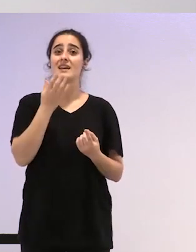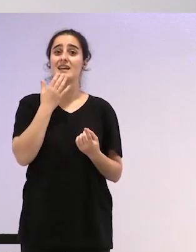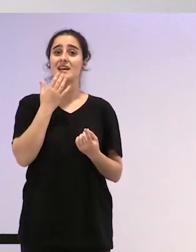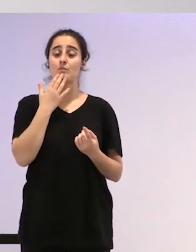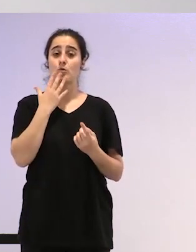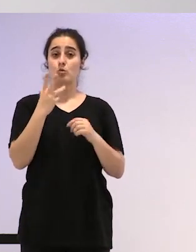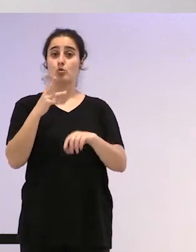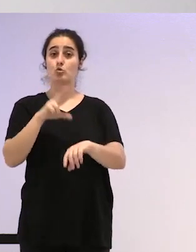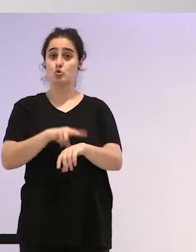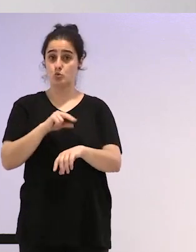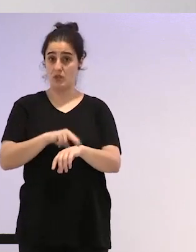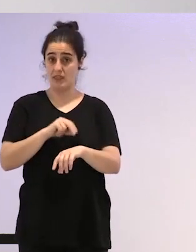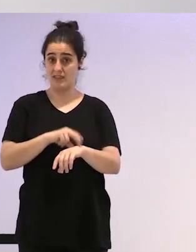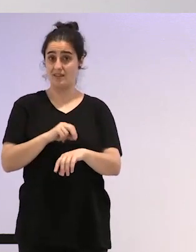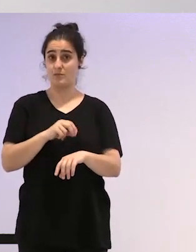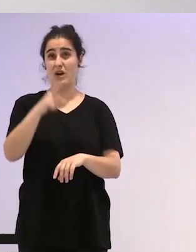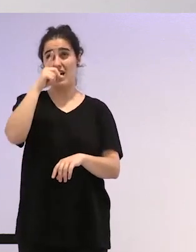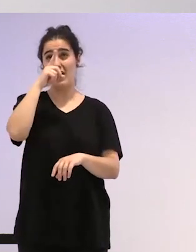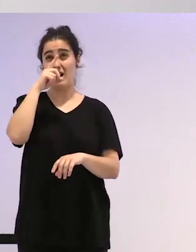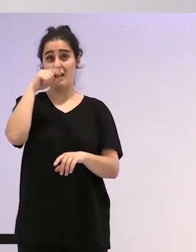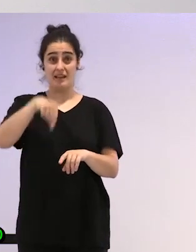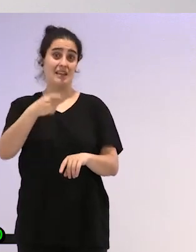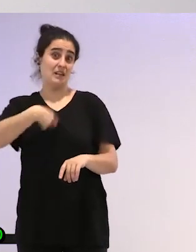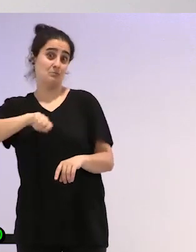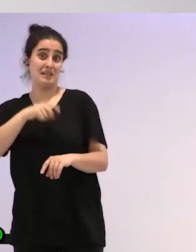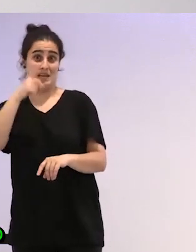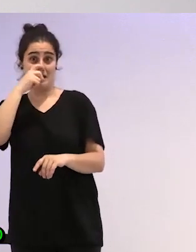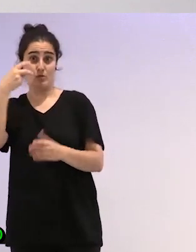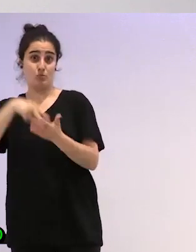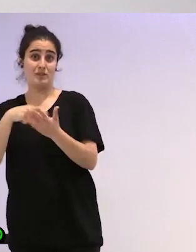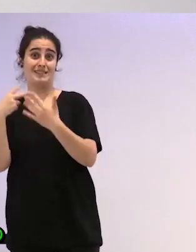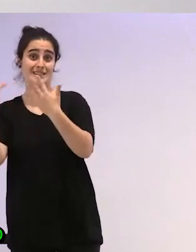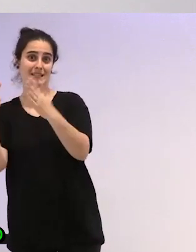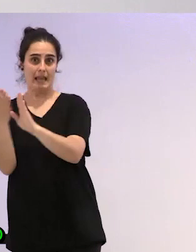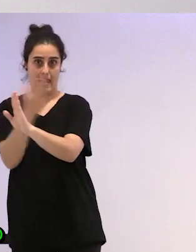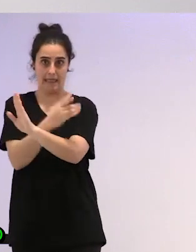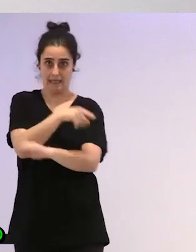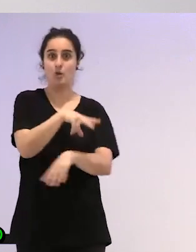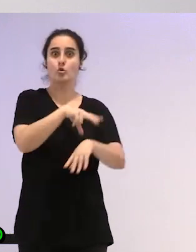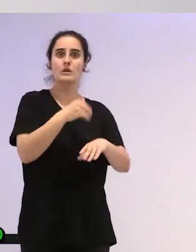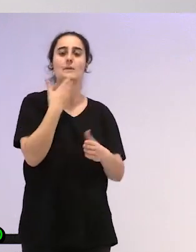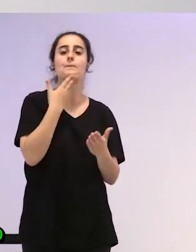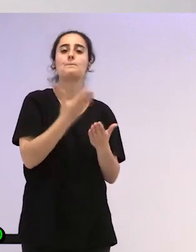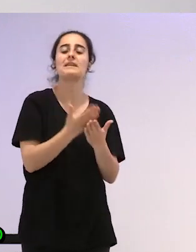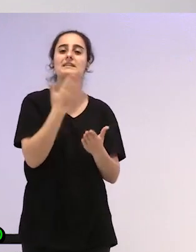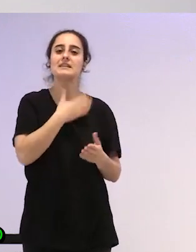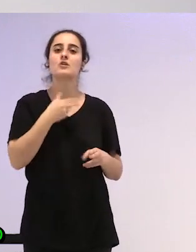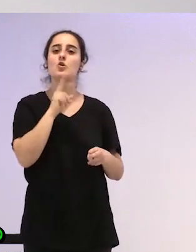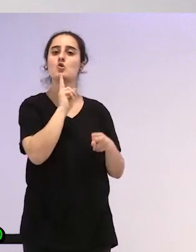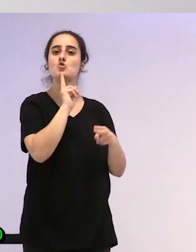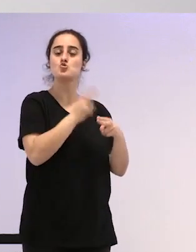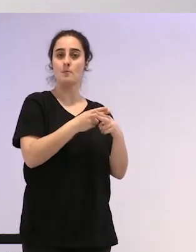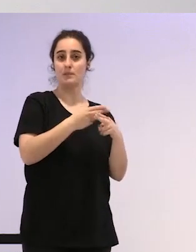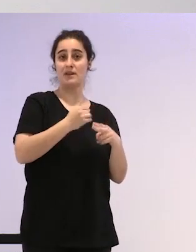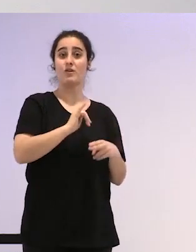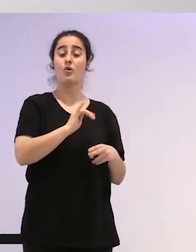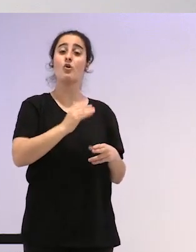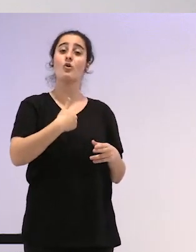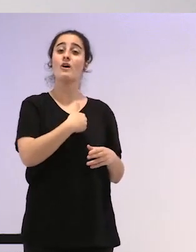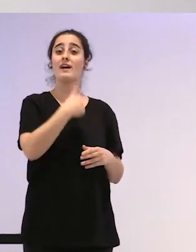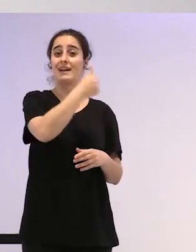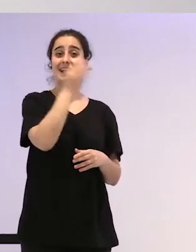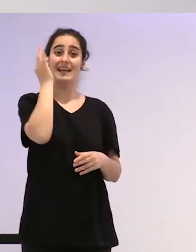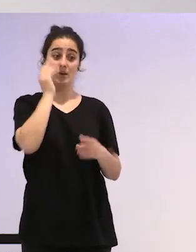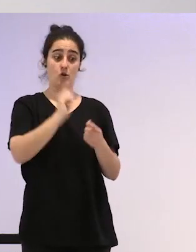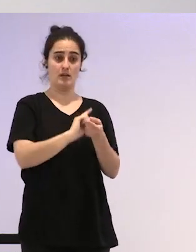como antes del 2007 en España, exigían para cambiar un nombre, y genero el hecho, por ejemplo, de que